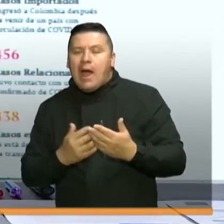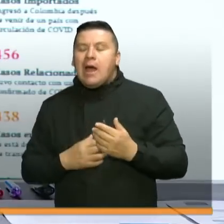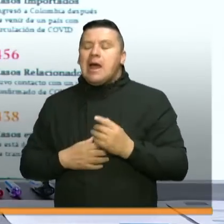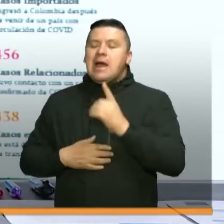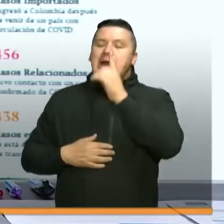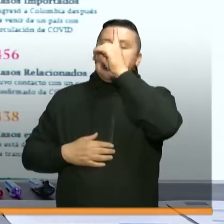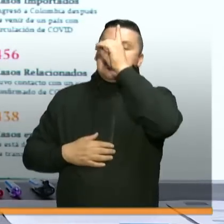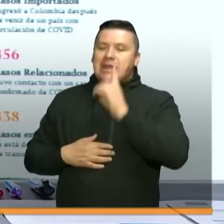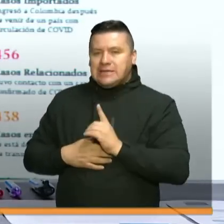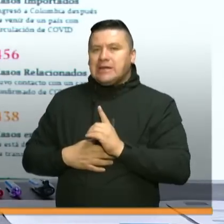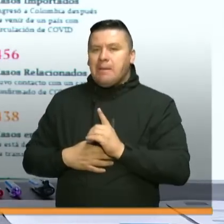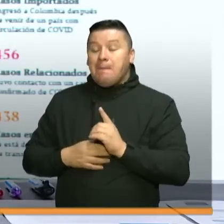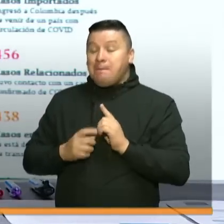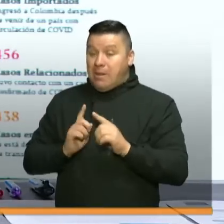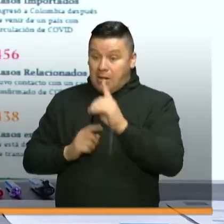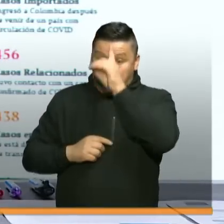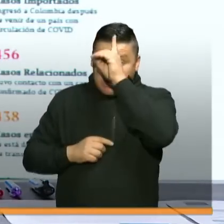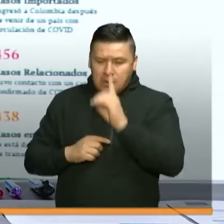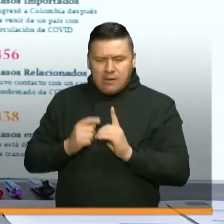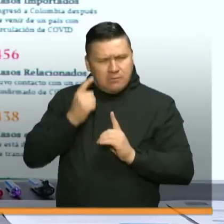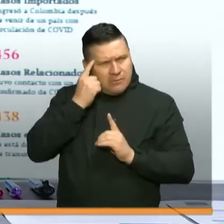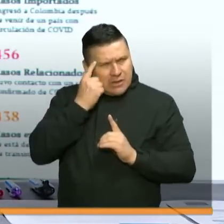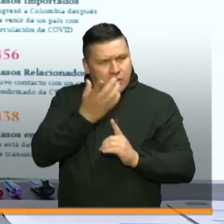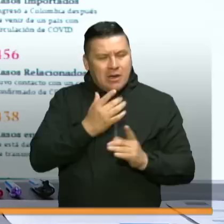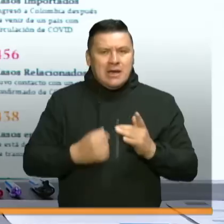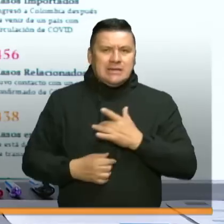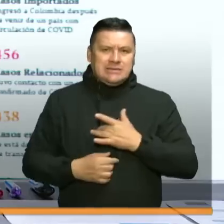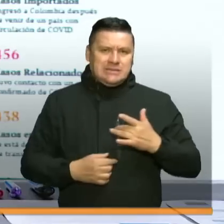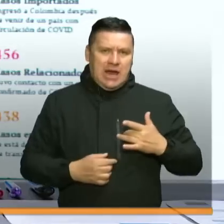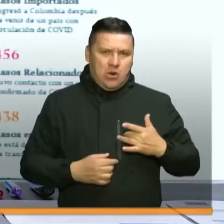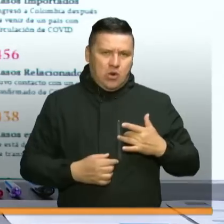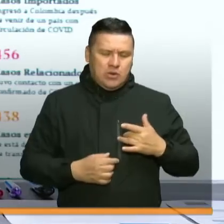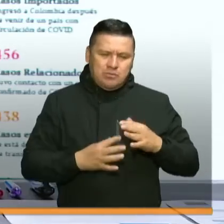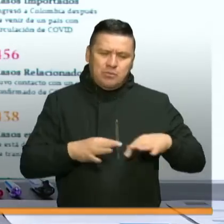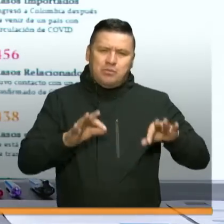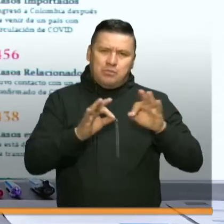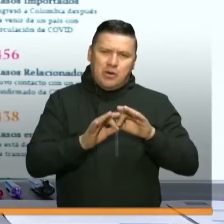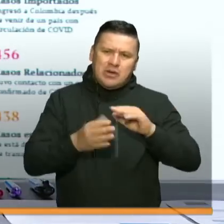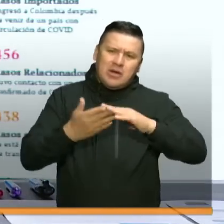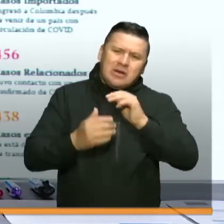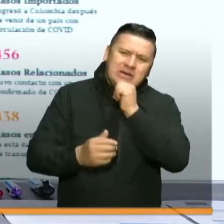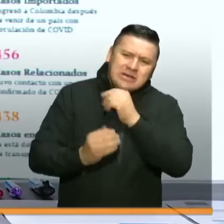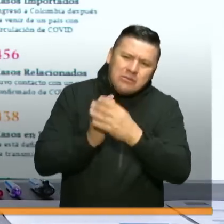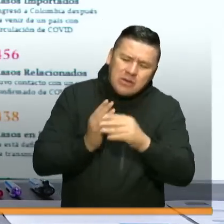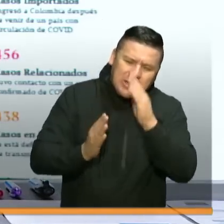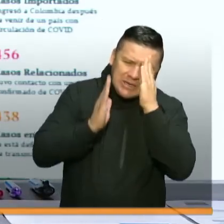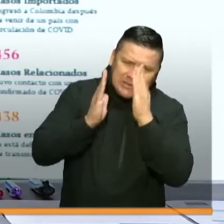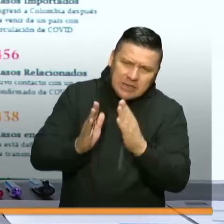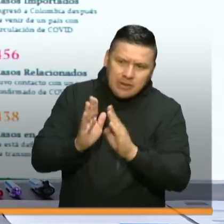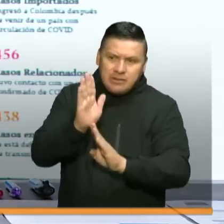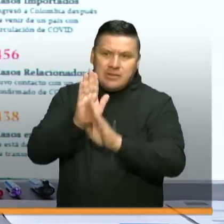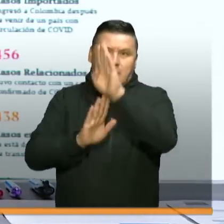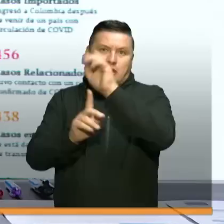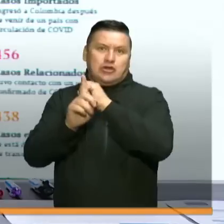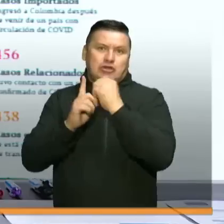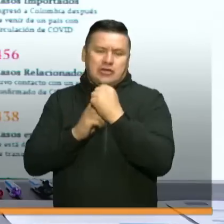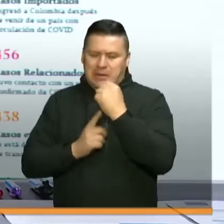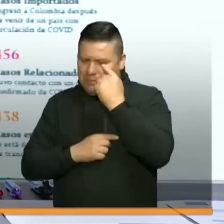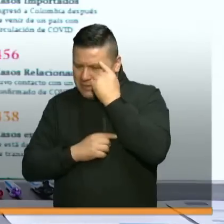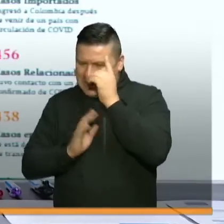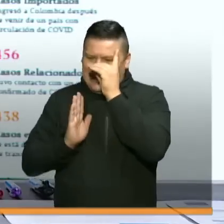una decisión siempre pensando en la salud, en la vida, en la población más vulnerable y por supuesto también en el desarrollo social.